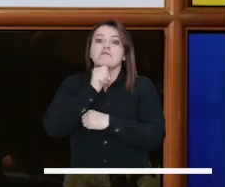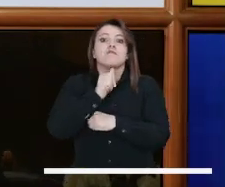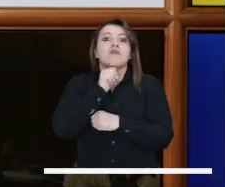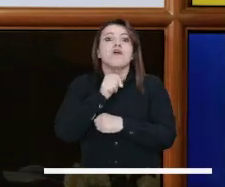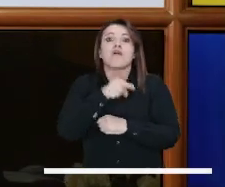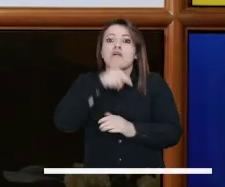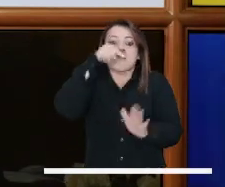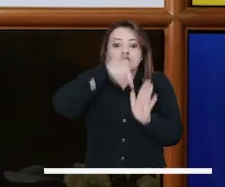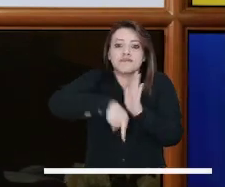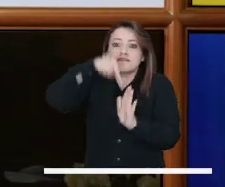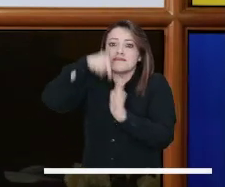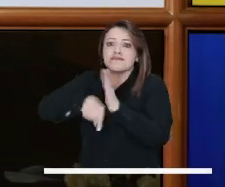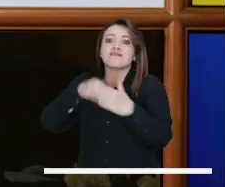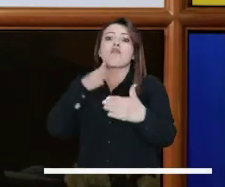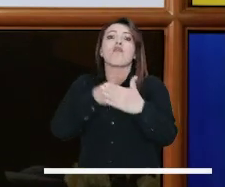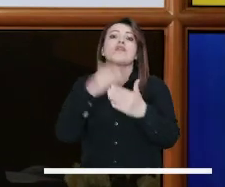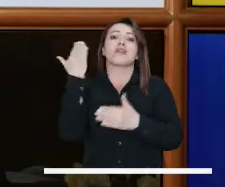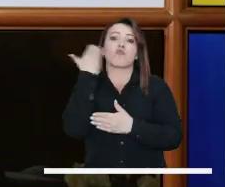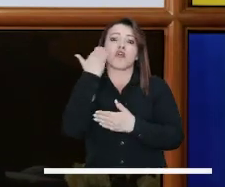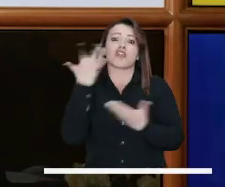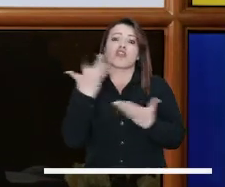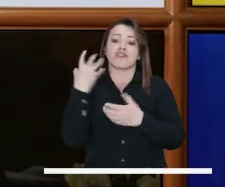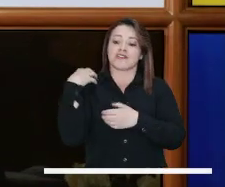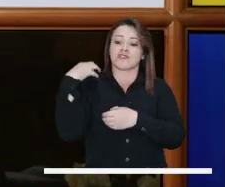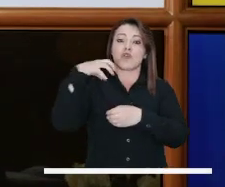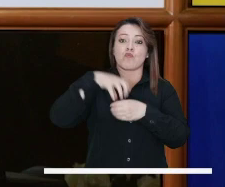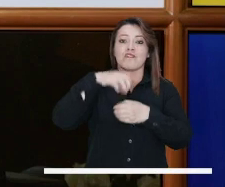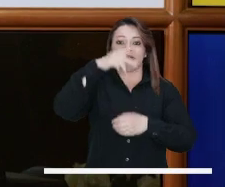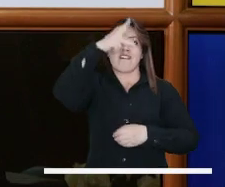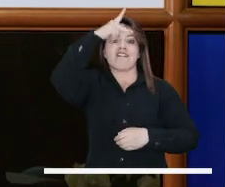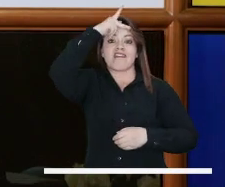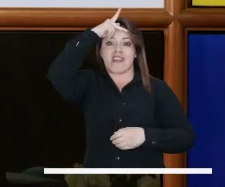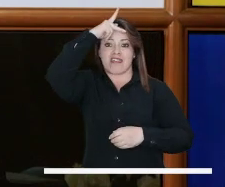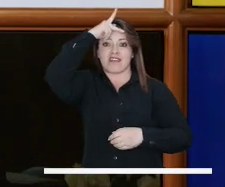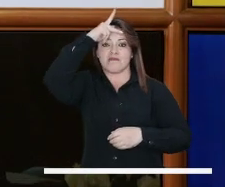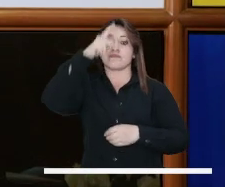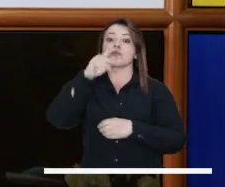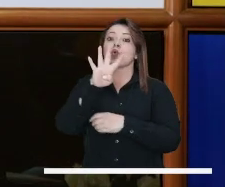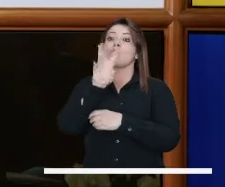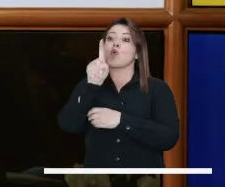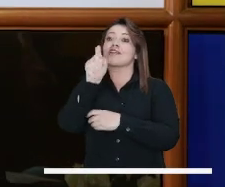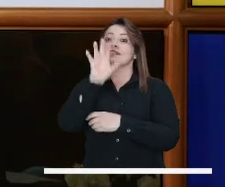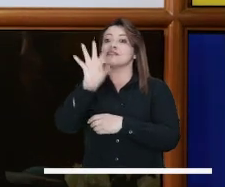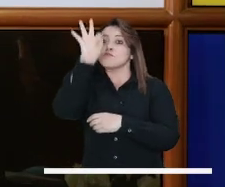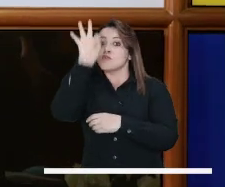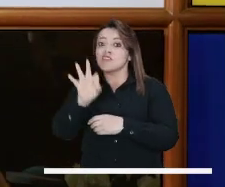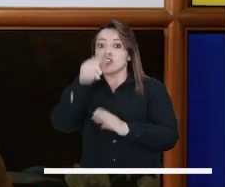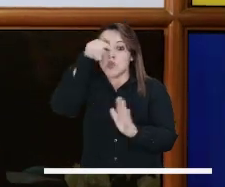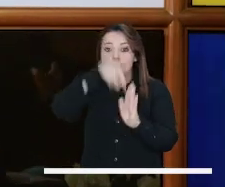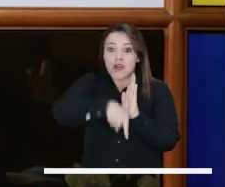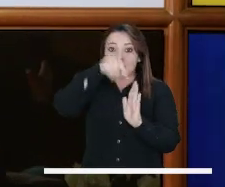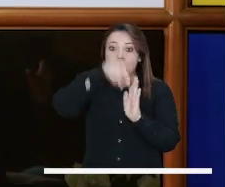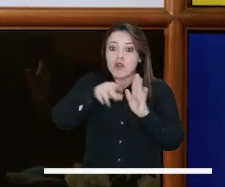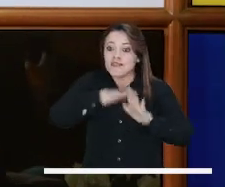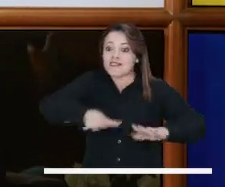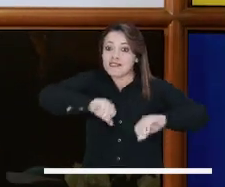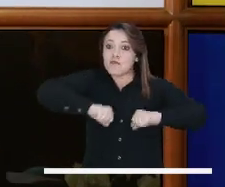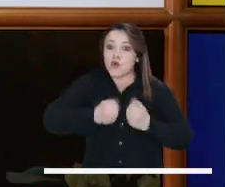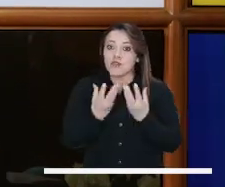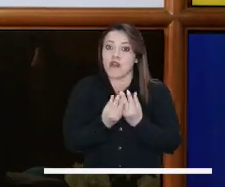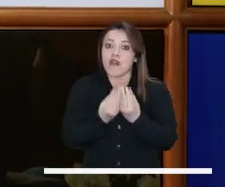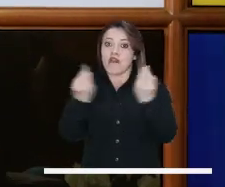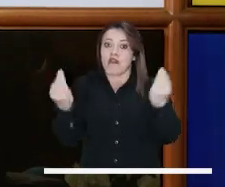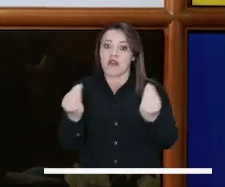localidades que tienen cerca de la mitad de los feminicidios de la ciudad, que es Ciudad Bolívar y Kennedy. Entonces, si usted dice el 46%